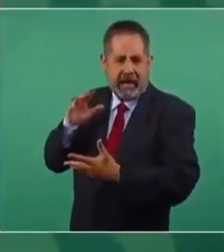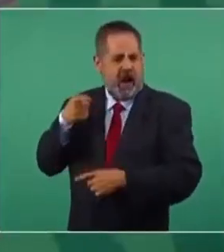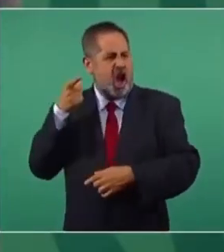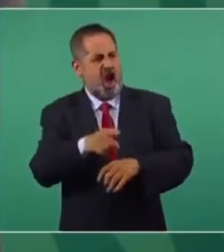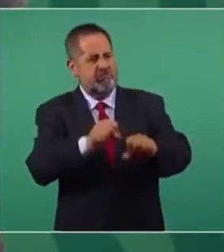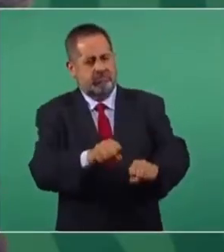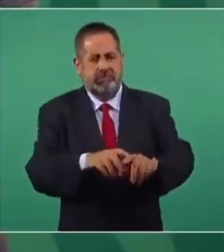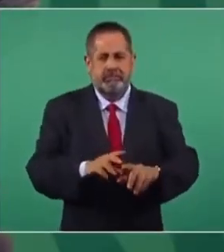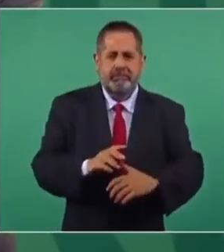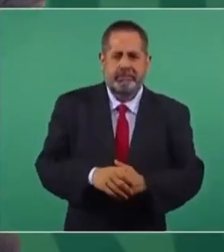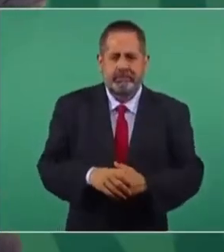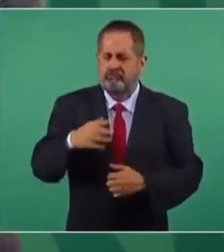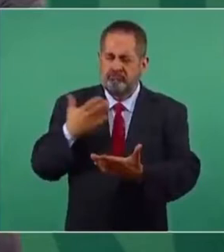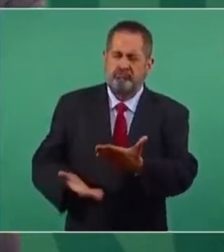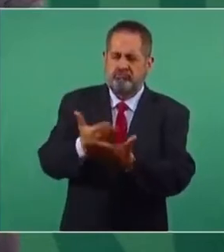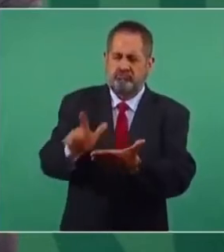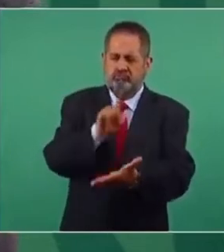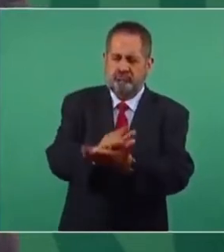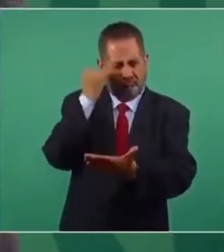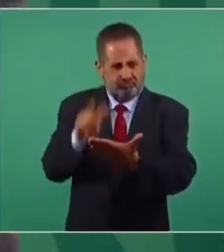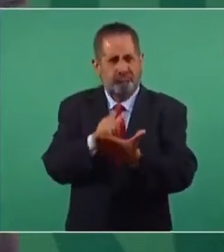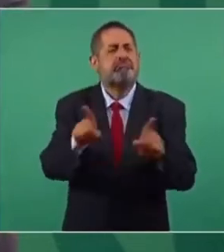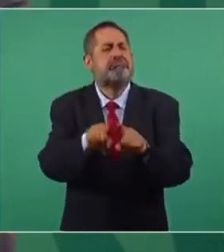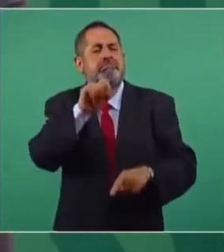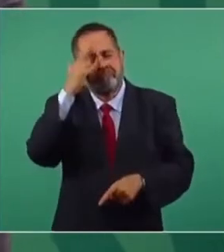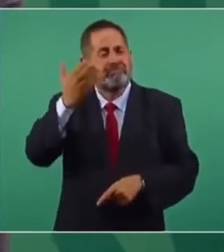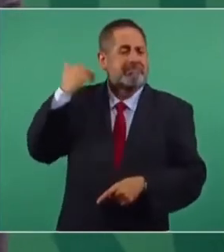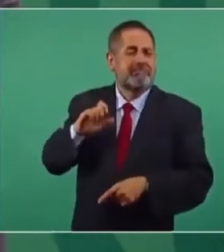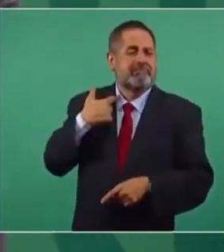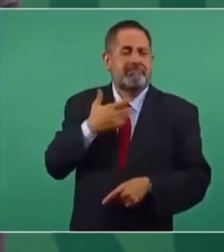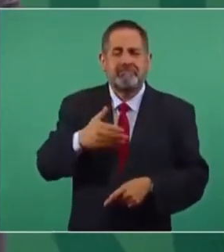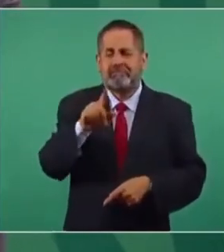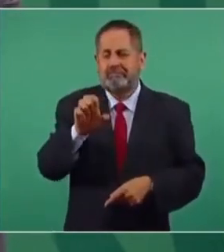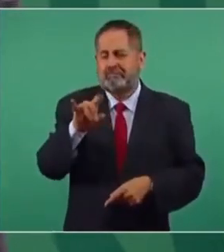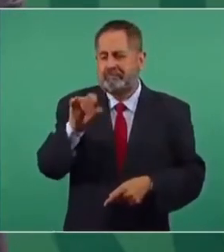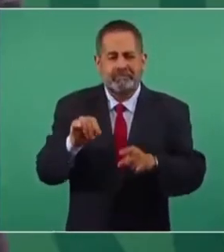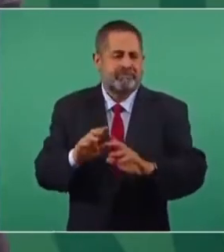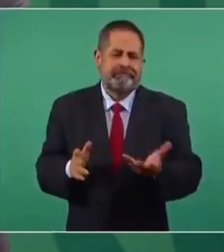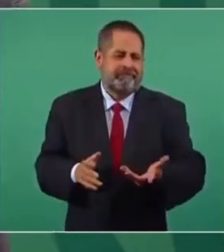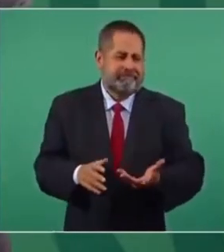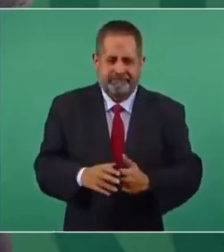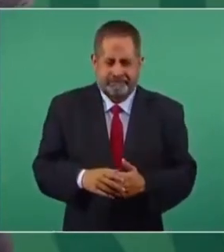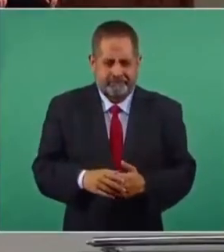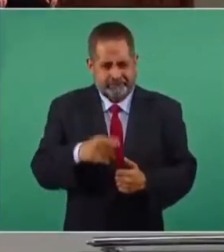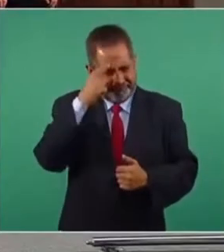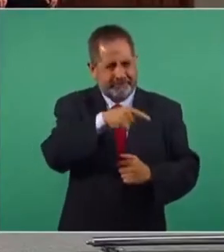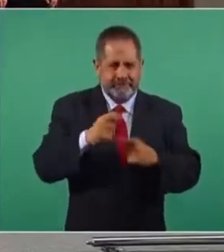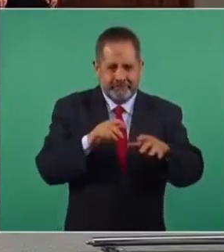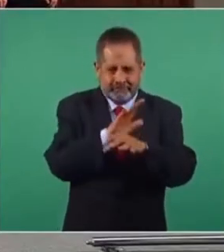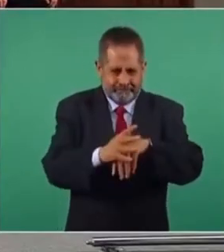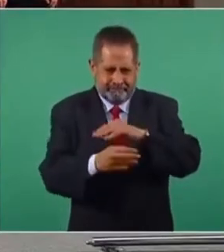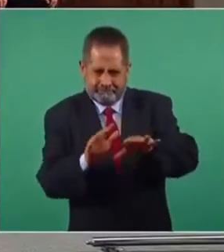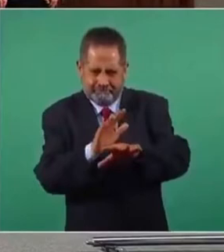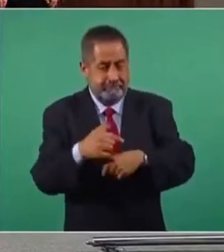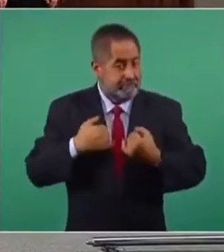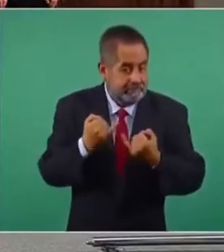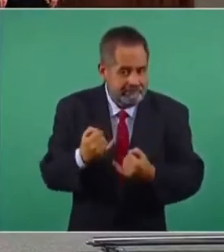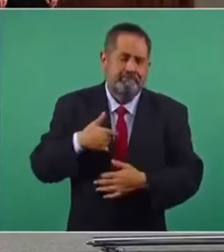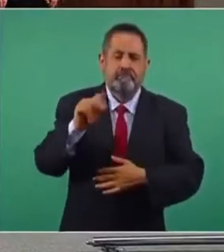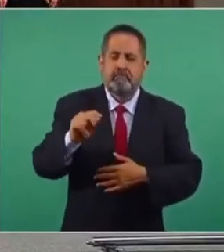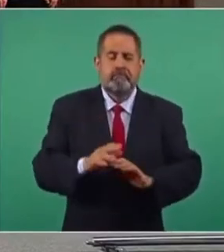Voy a presentar una iniciativa, como lo hizo Cedillo, para modificar el funcionamiento del Poder Judicial. No,